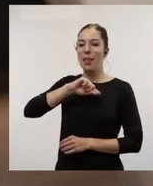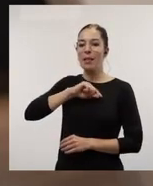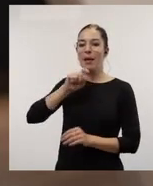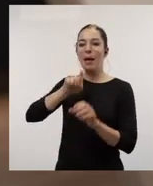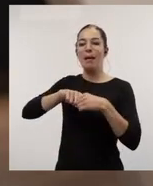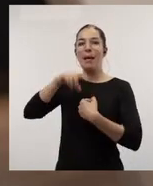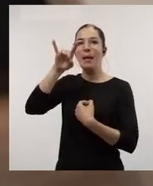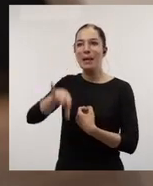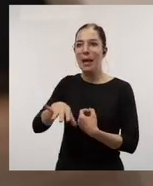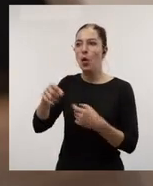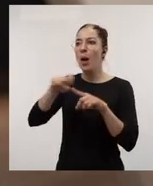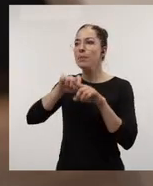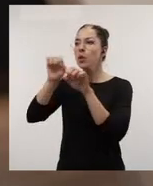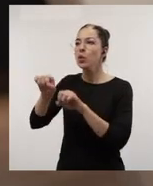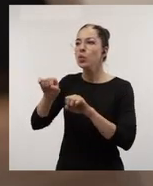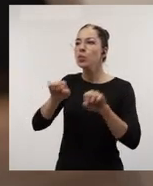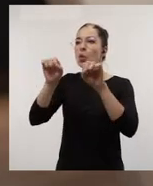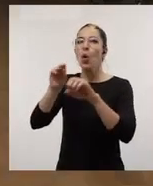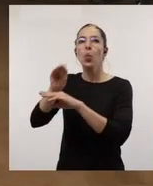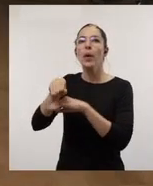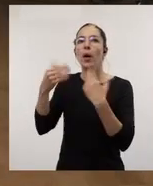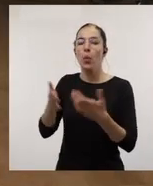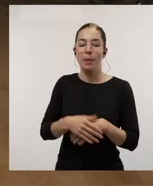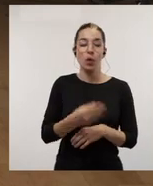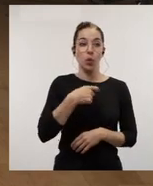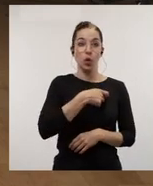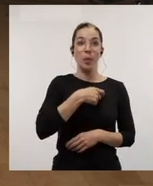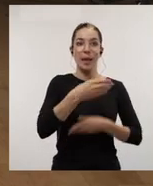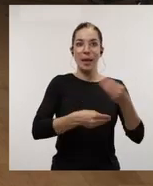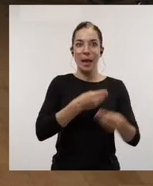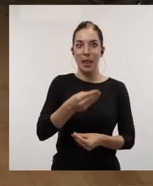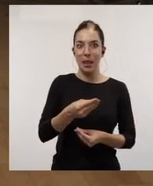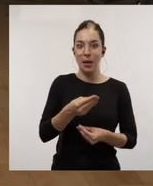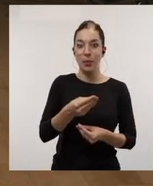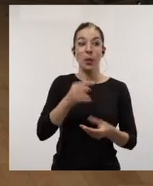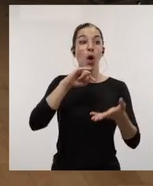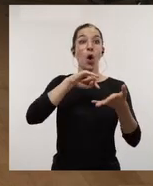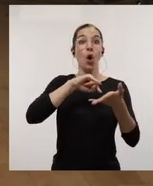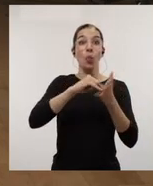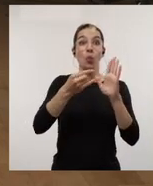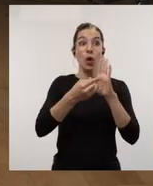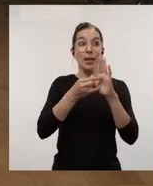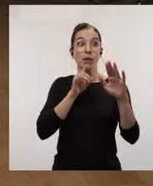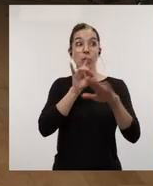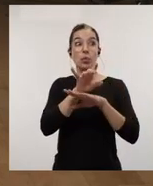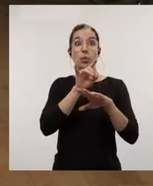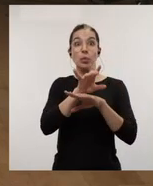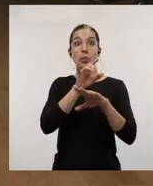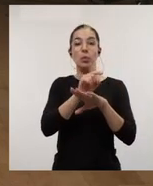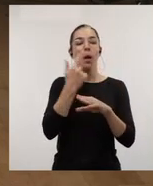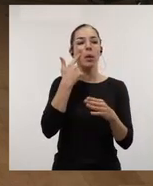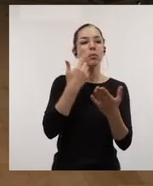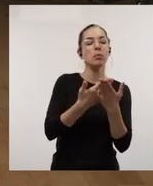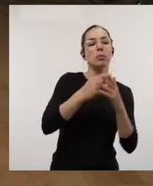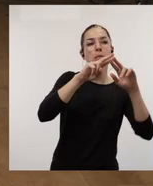qué aspectos se velan en ese comité? Pues mira, el comité lo que hace es evaluar y garantizar que los proyectos que le llegan